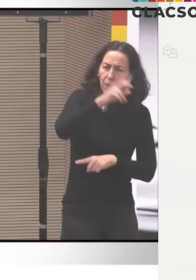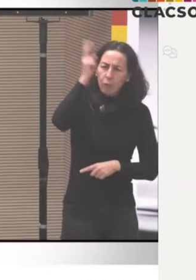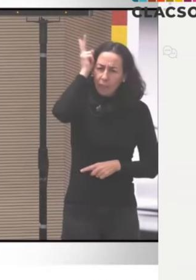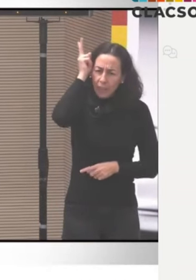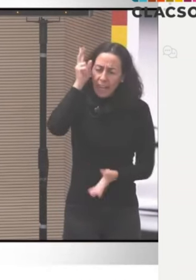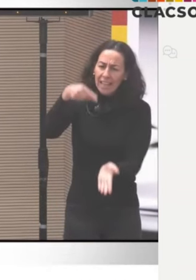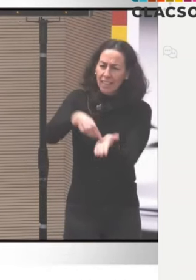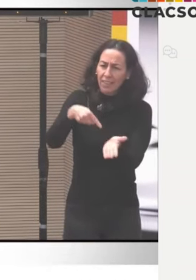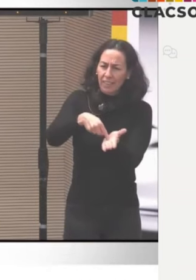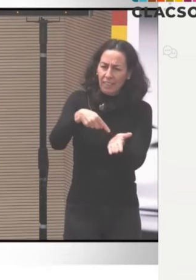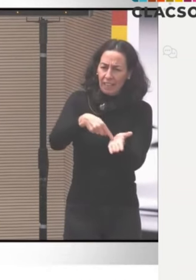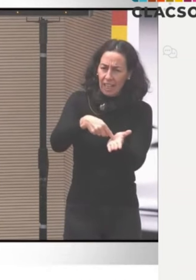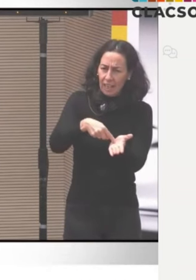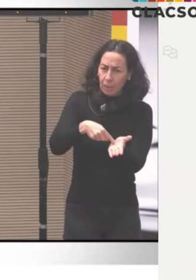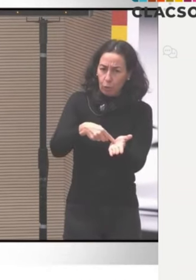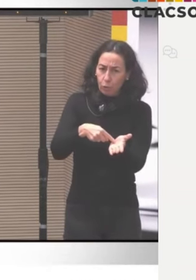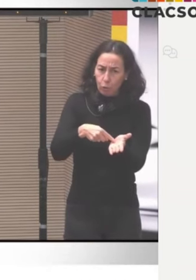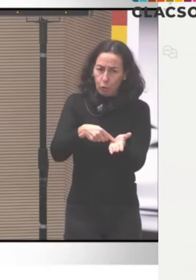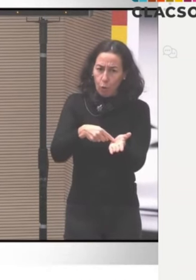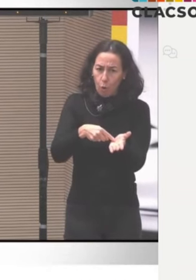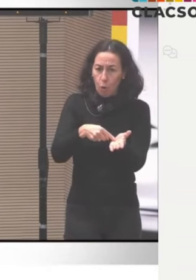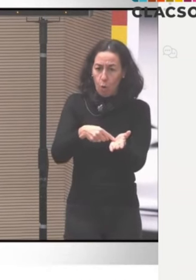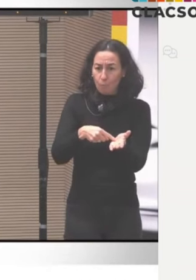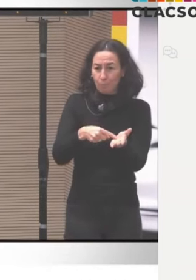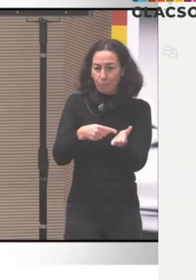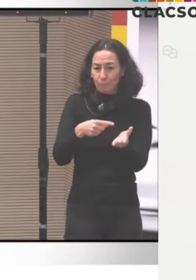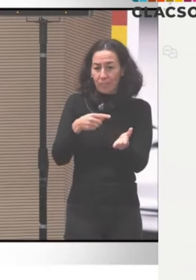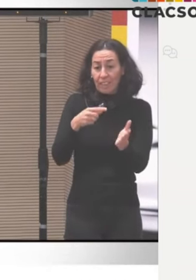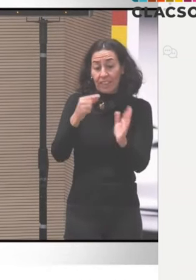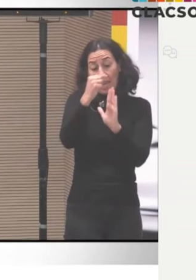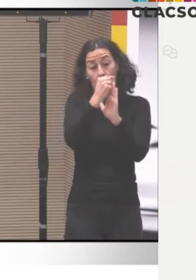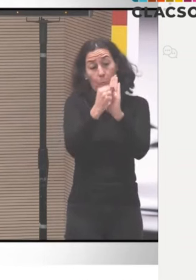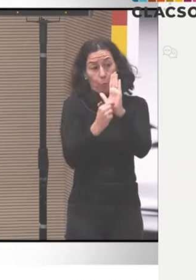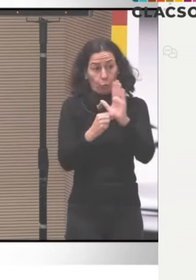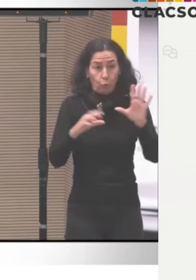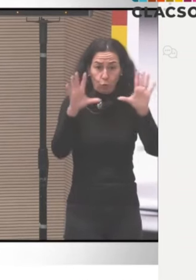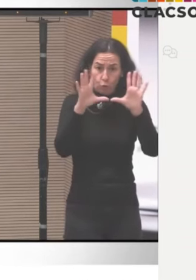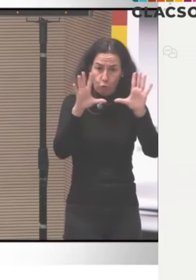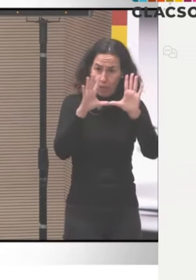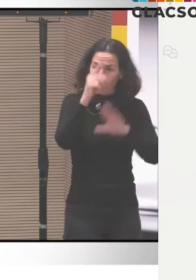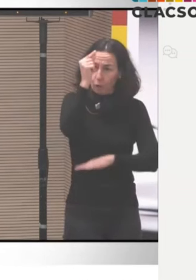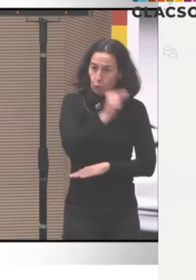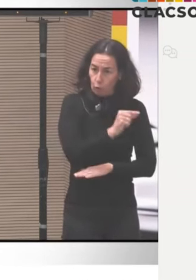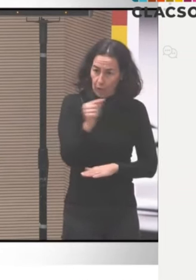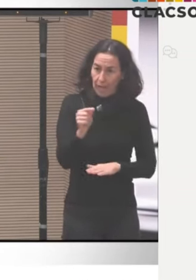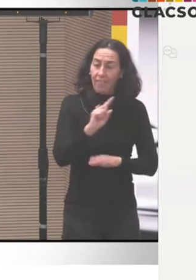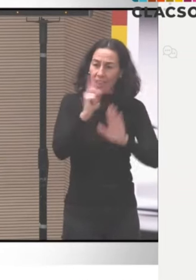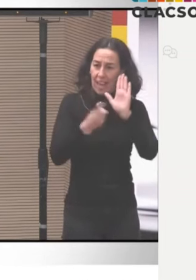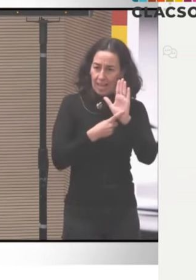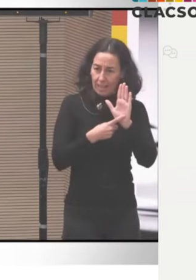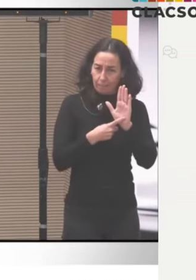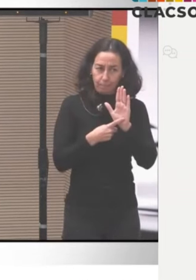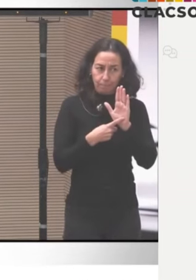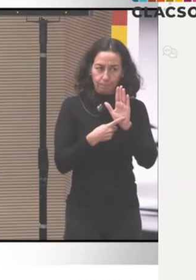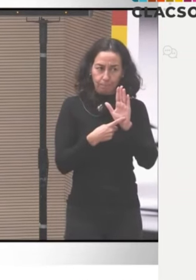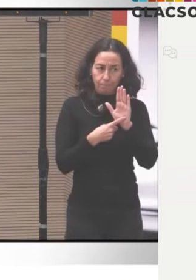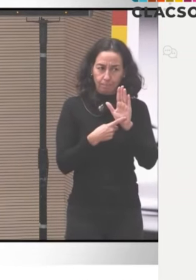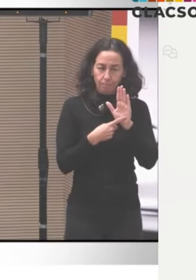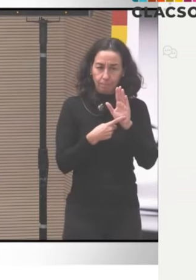campesinas, de mujeres afrodescendientes, cuando ponen en el centro la defensa de la vida